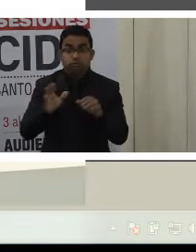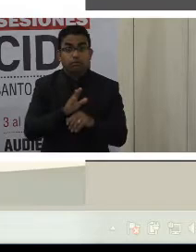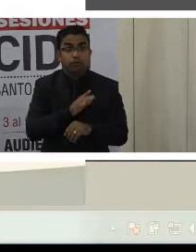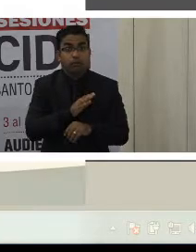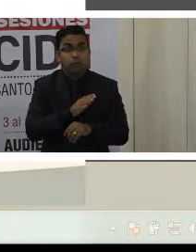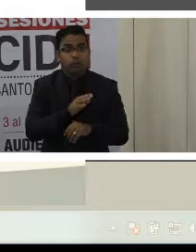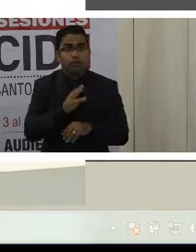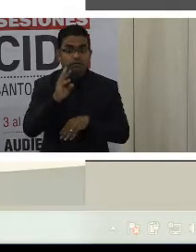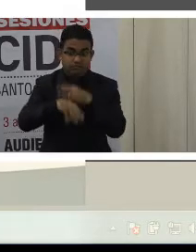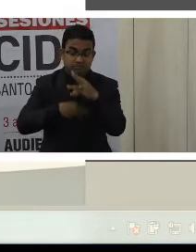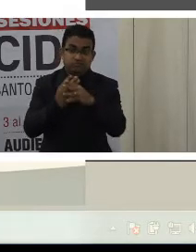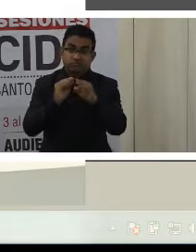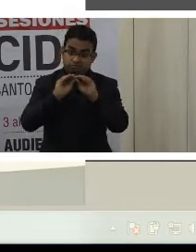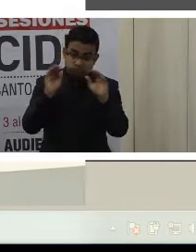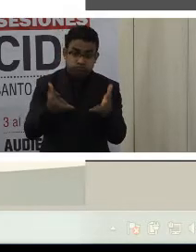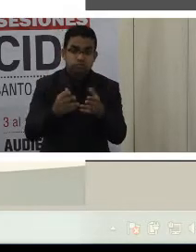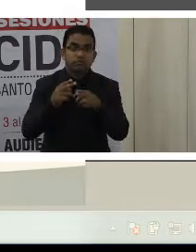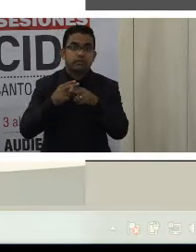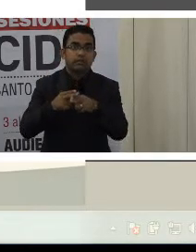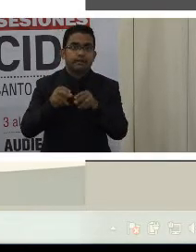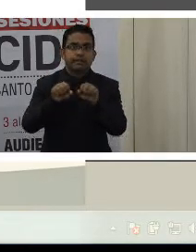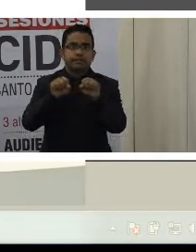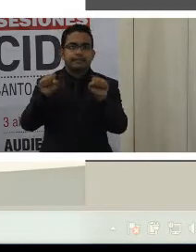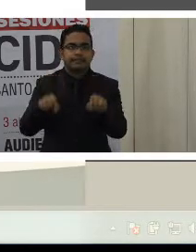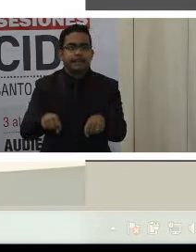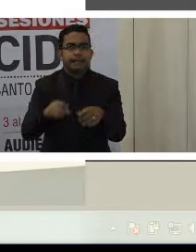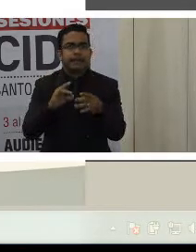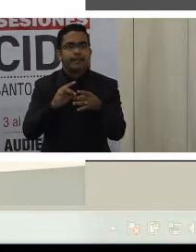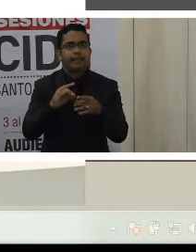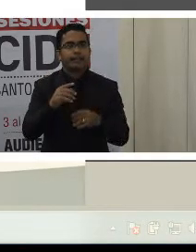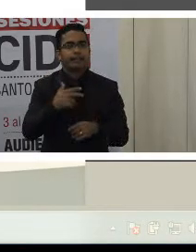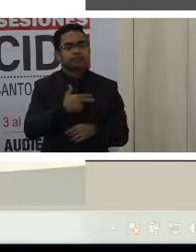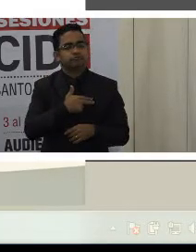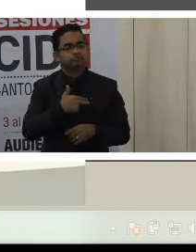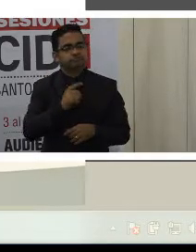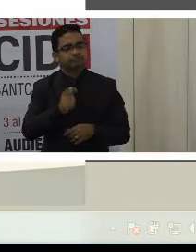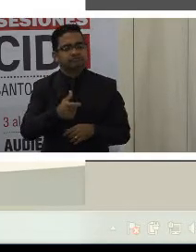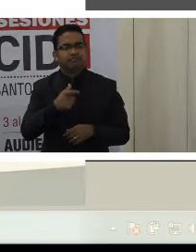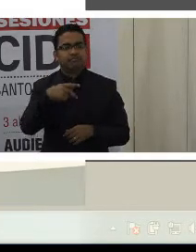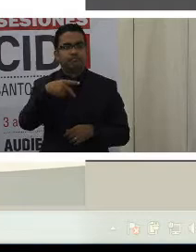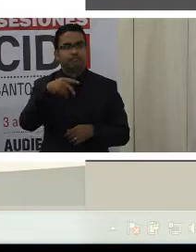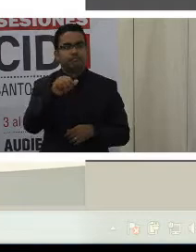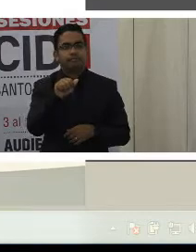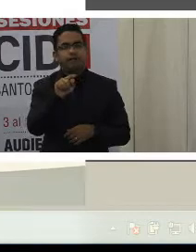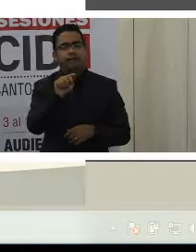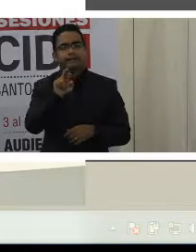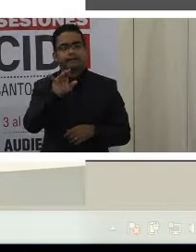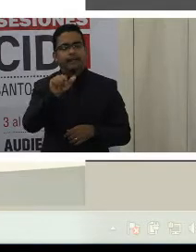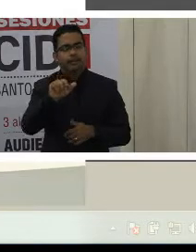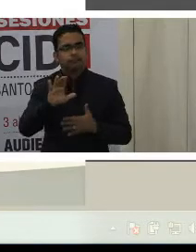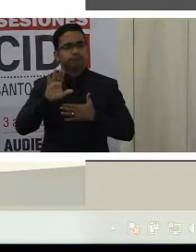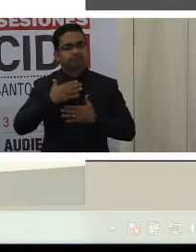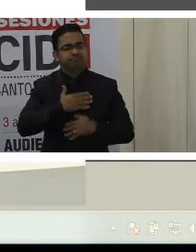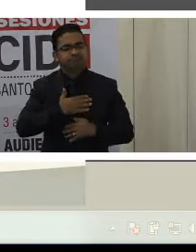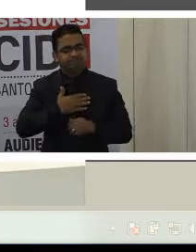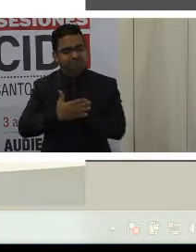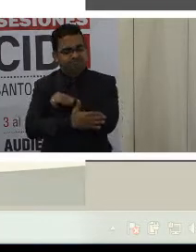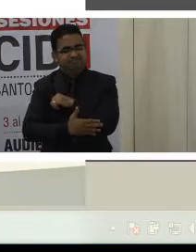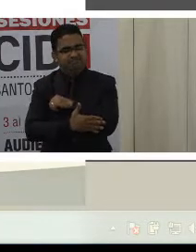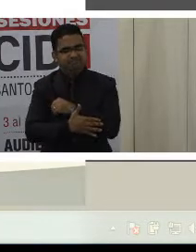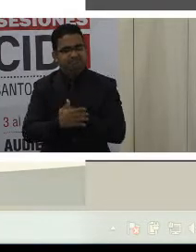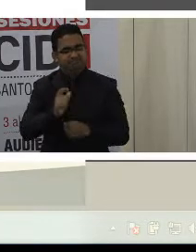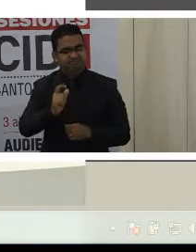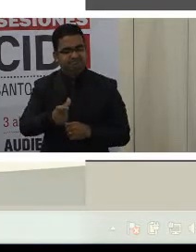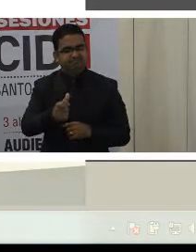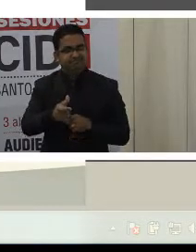el mundo y es el llamado sistema del carnet de la patria. Bueno, hoy en el sistema del carnet de la patria, casi 600.000